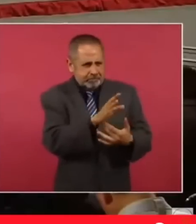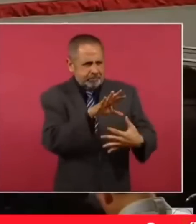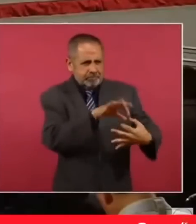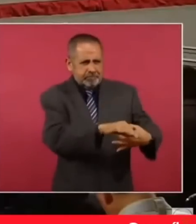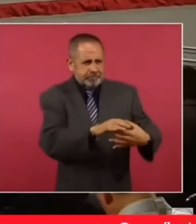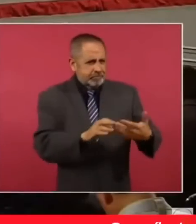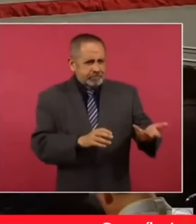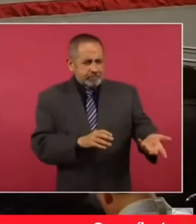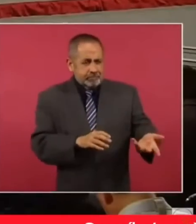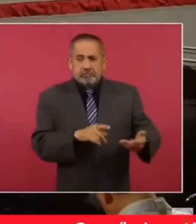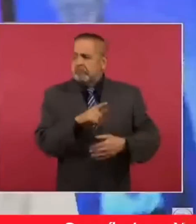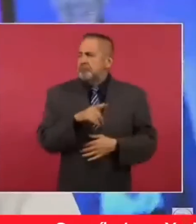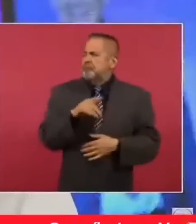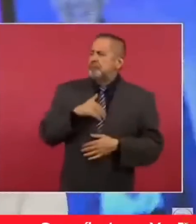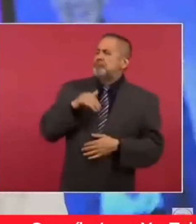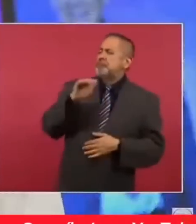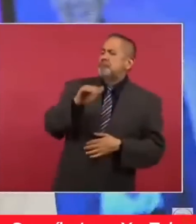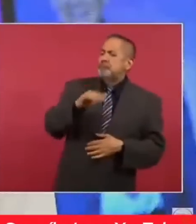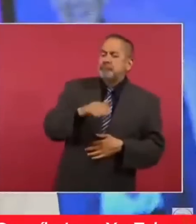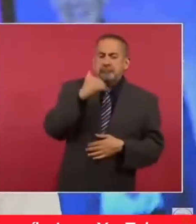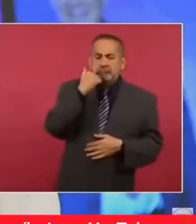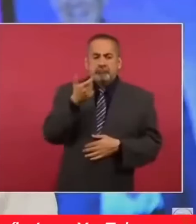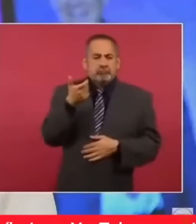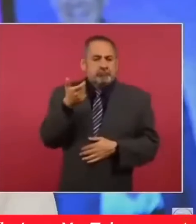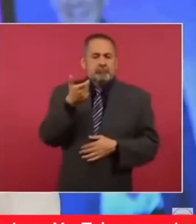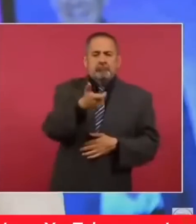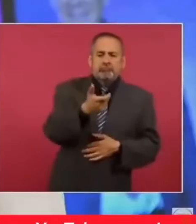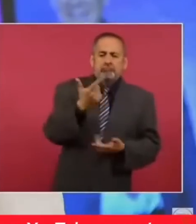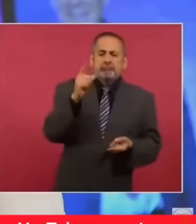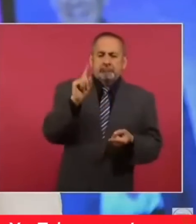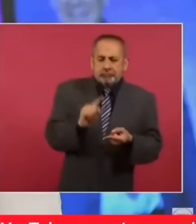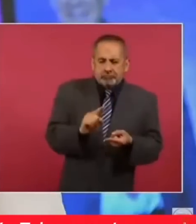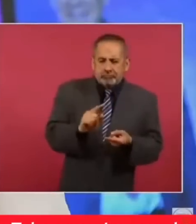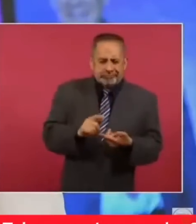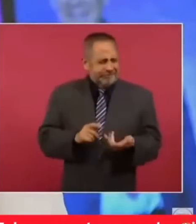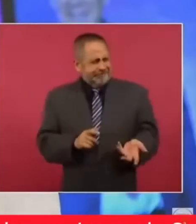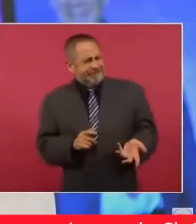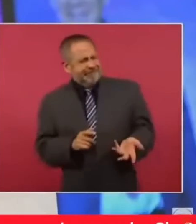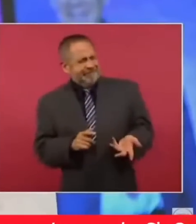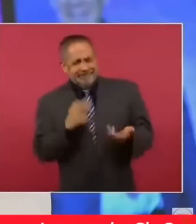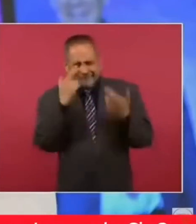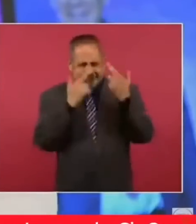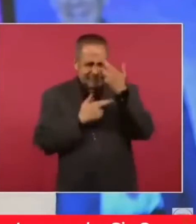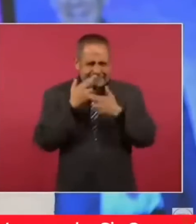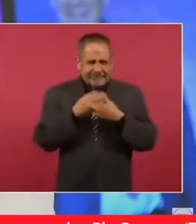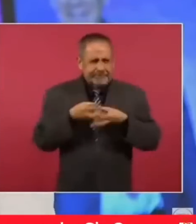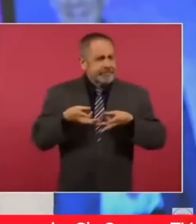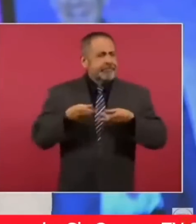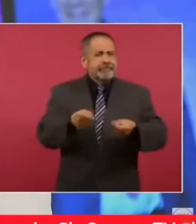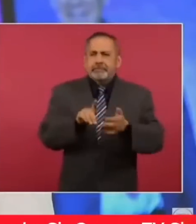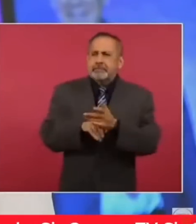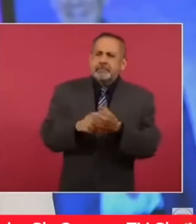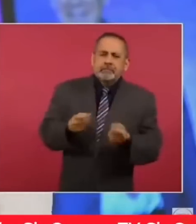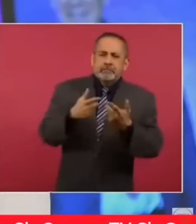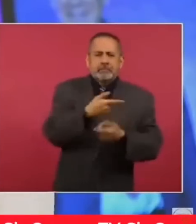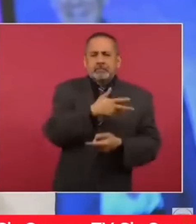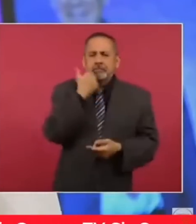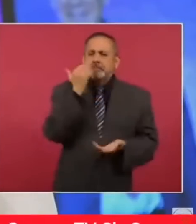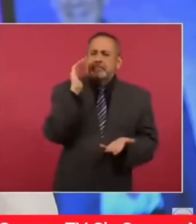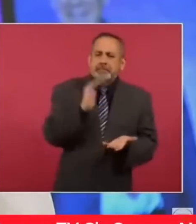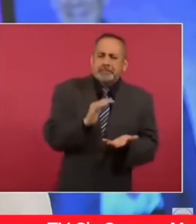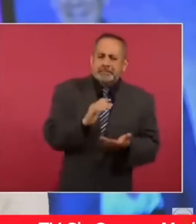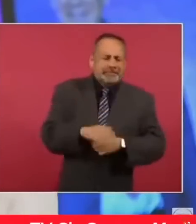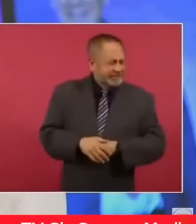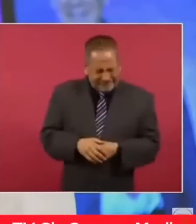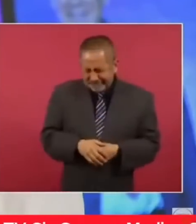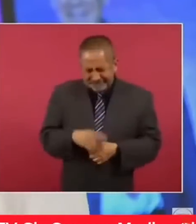Ahora sí piden reducir los sueldos y revisar esto que le llaman el gasto de la democracia. Así